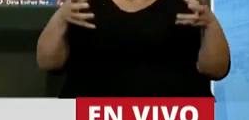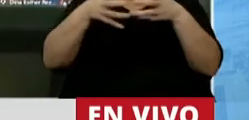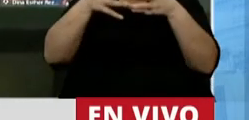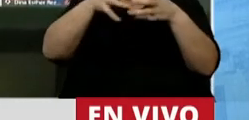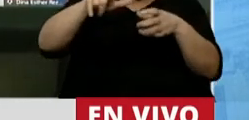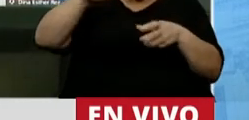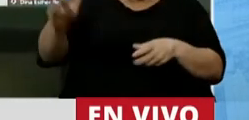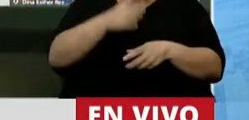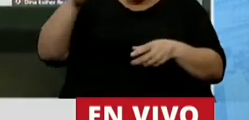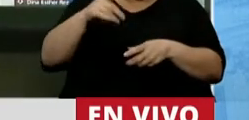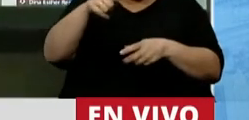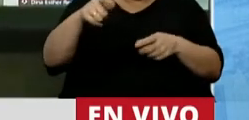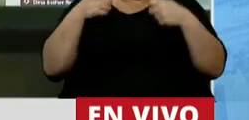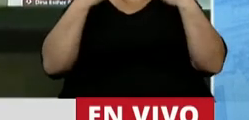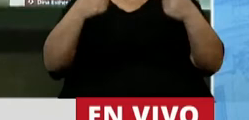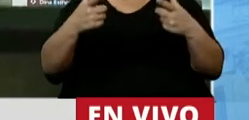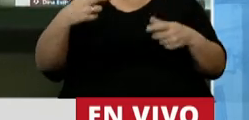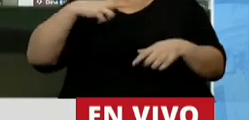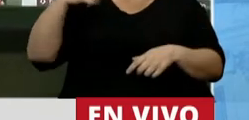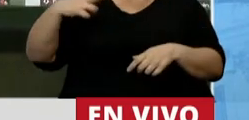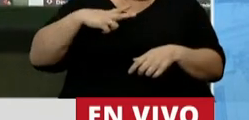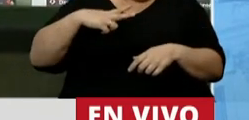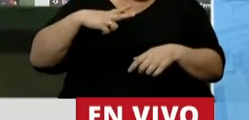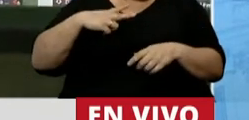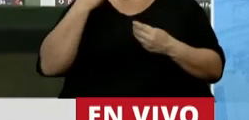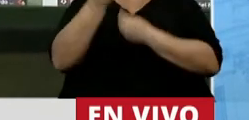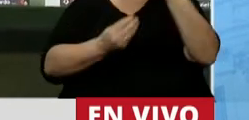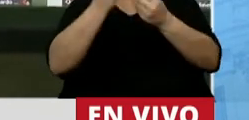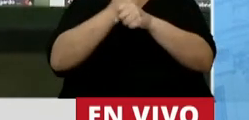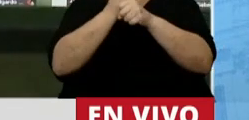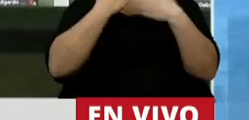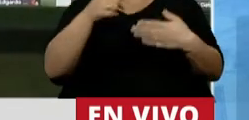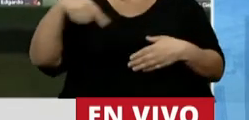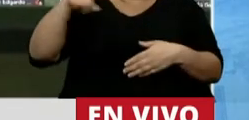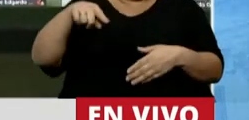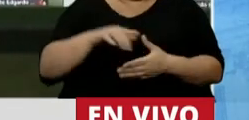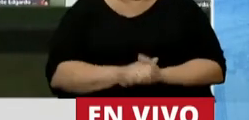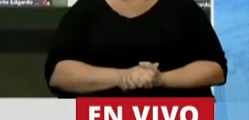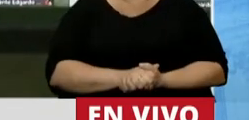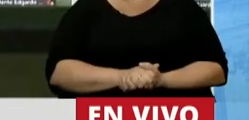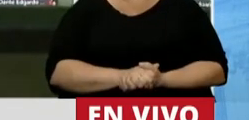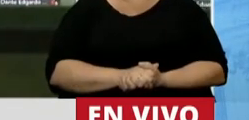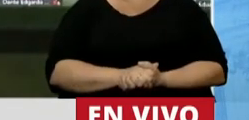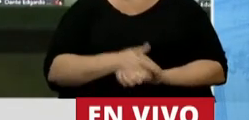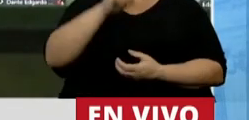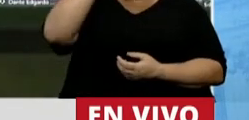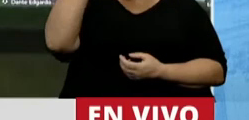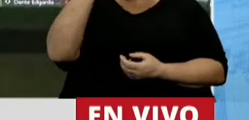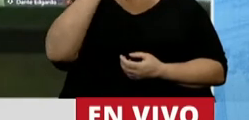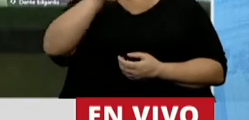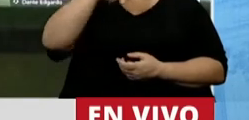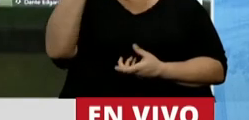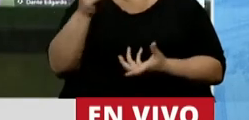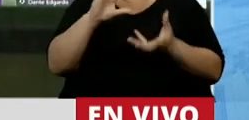productivo es el generador de riquezas y puestos de trabajo. El Estado cumple otras